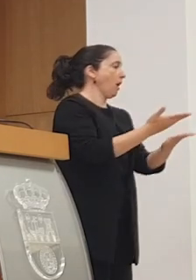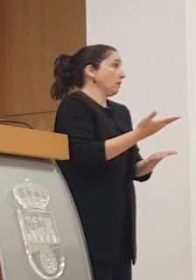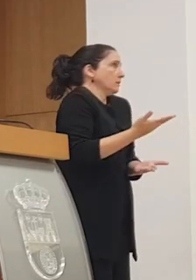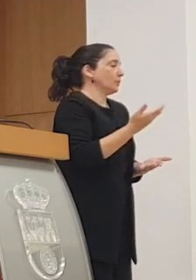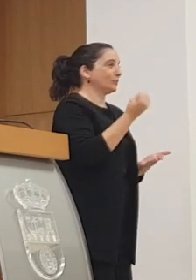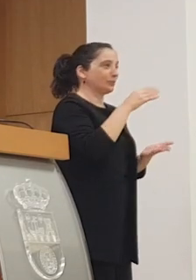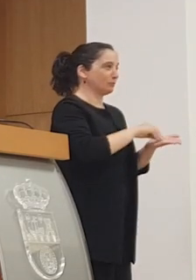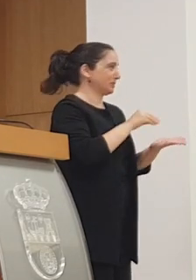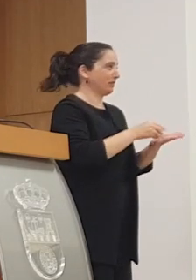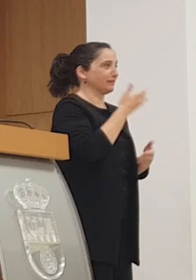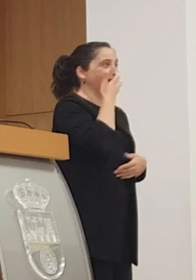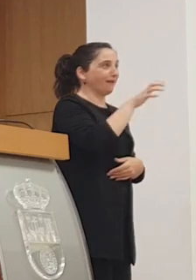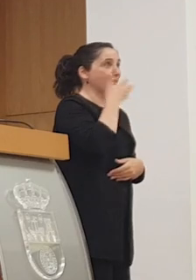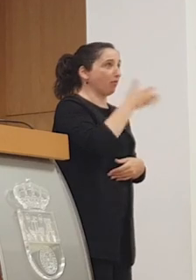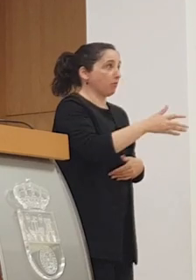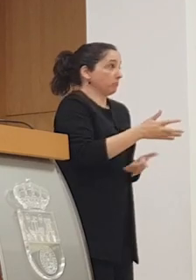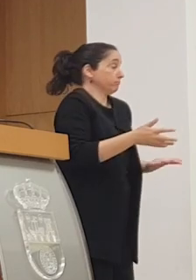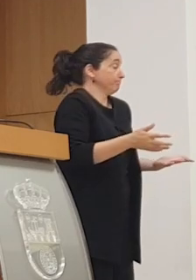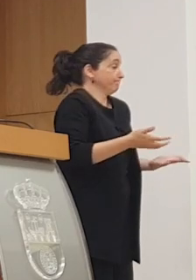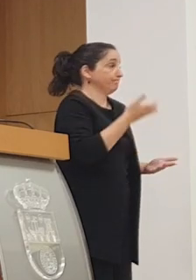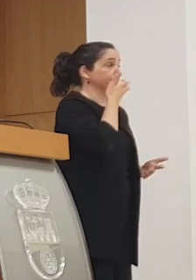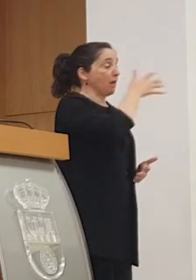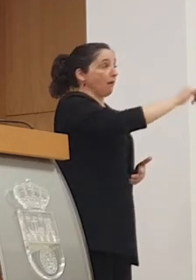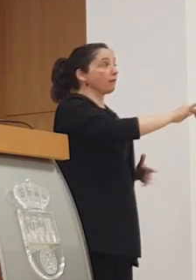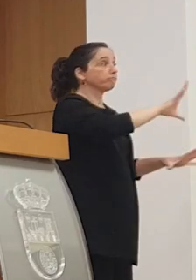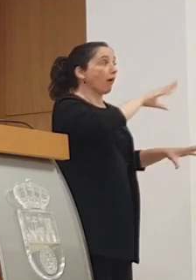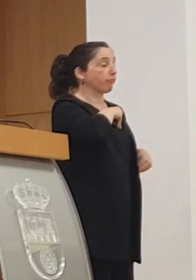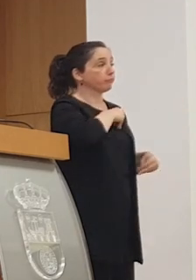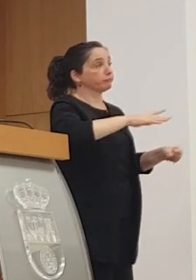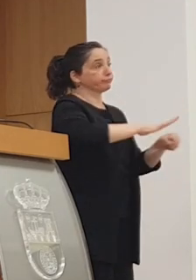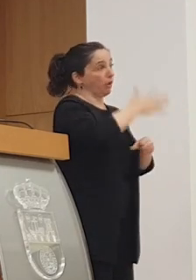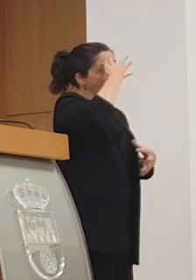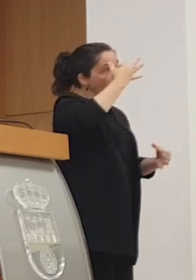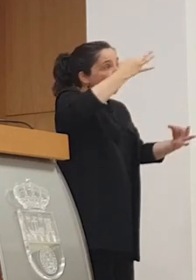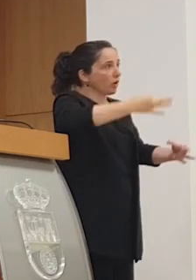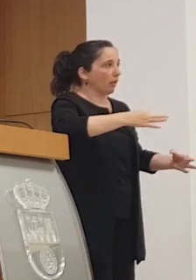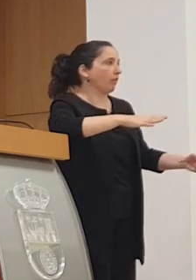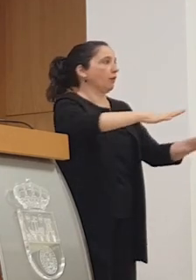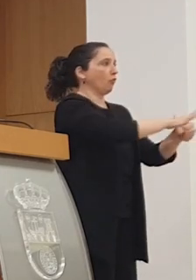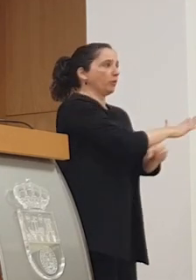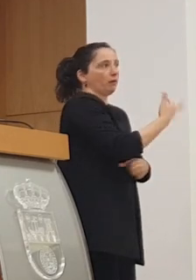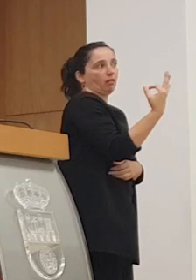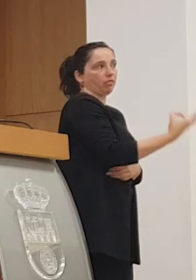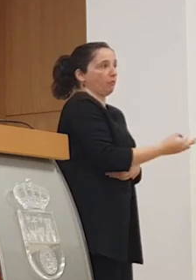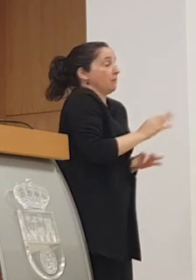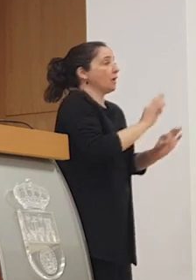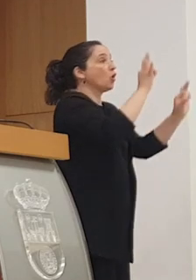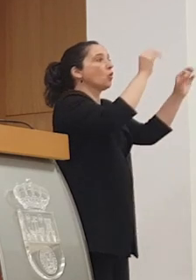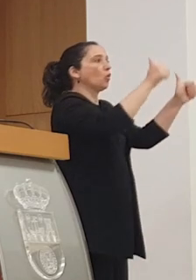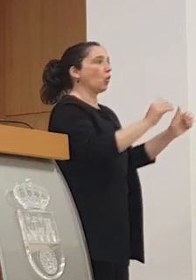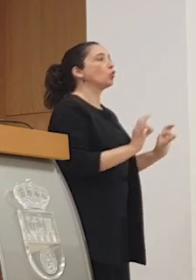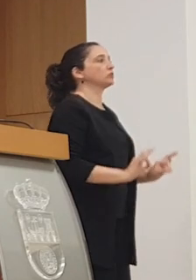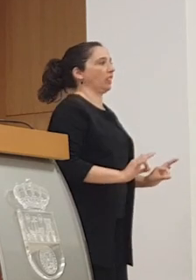esta reclamación. Así que no hacemos otra cosa que ser coherentes con una demanda histórica muy